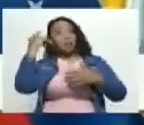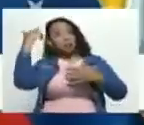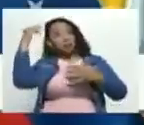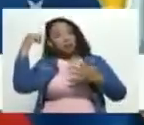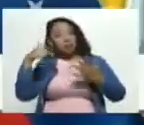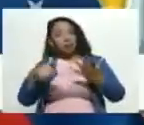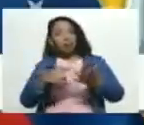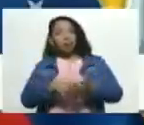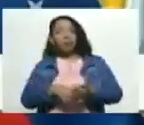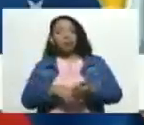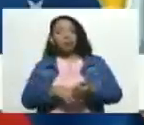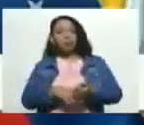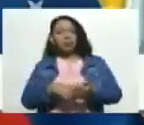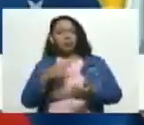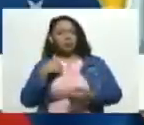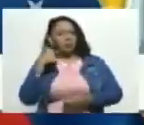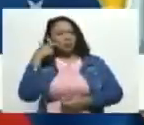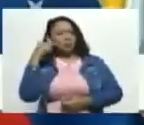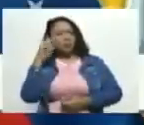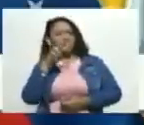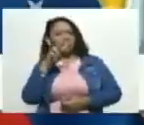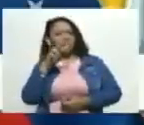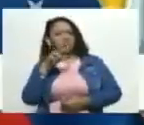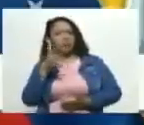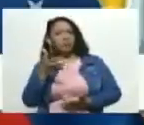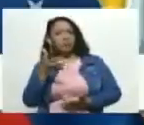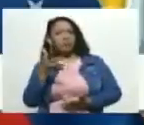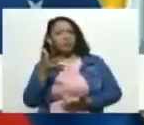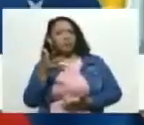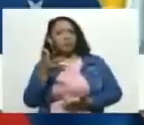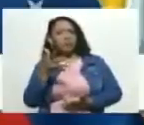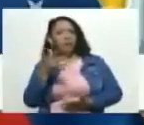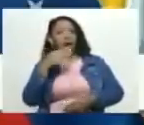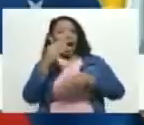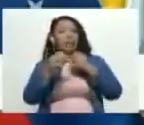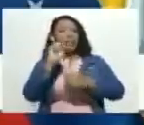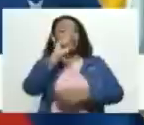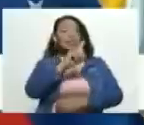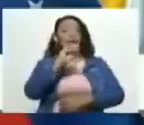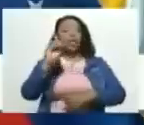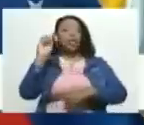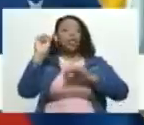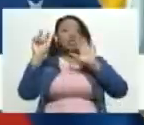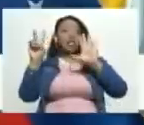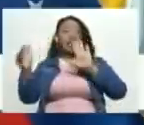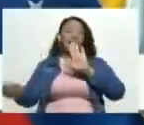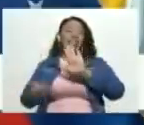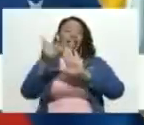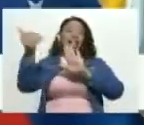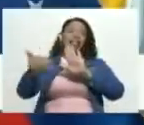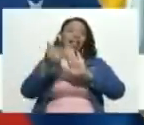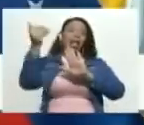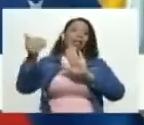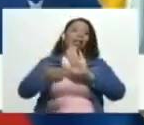pero por Dios veamos esto si le lanza 107 medidas coercitivas